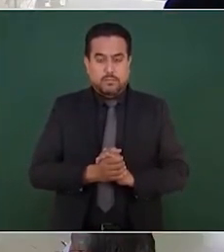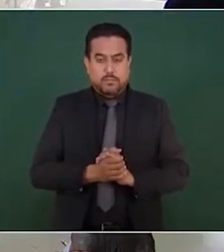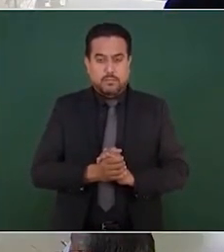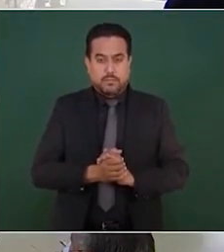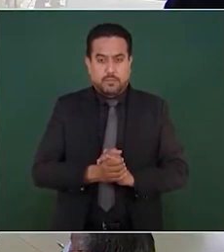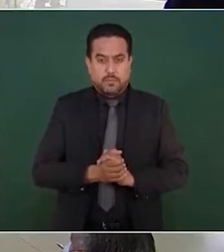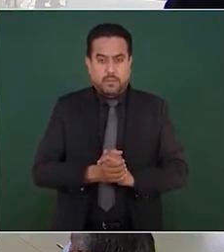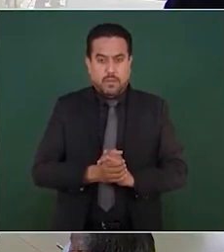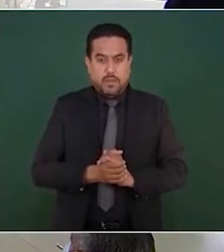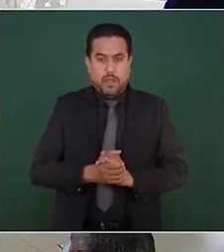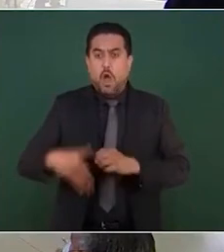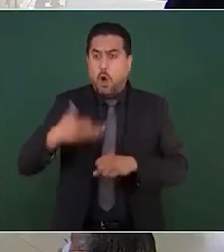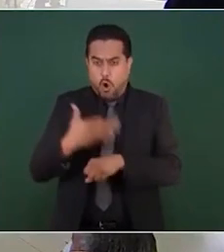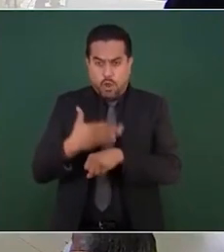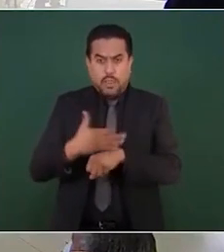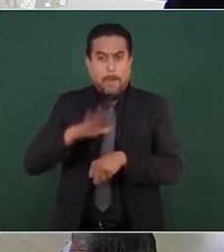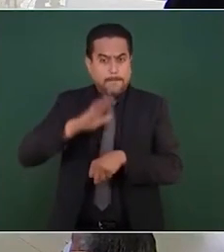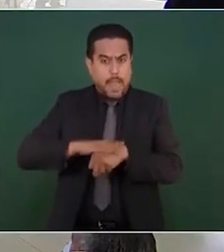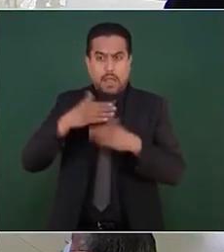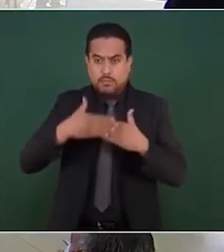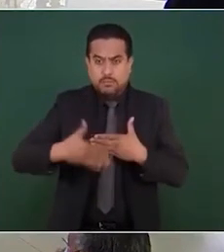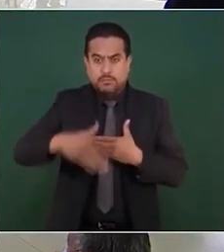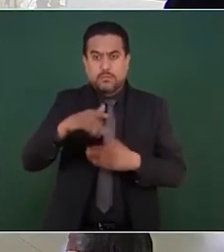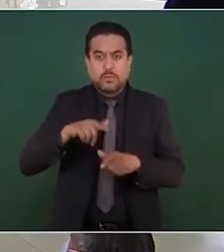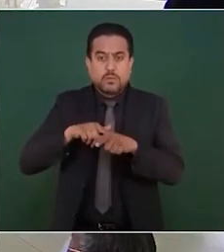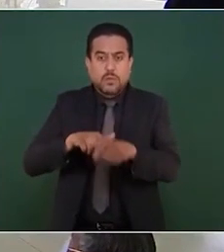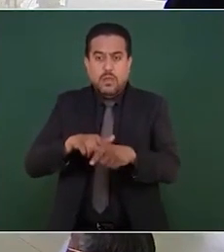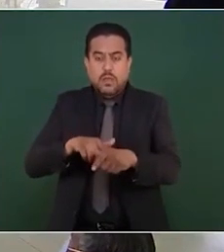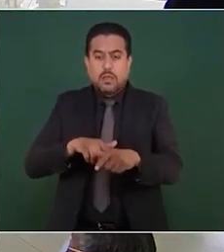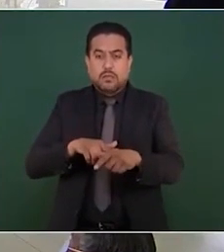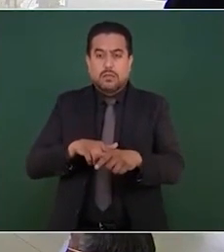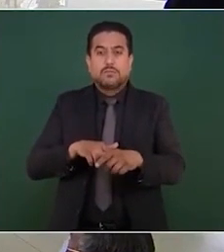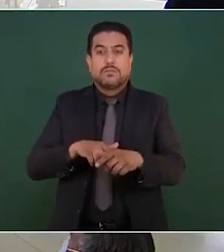porque son dieciocho